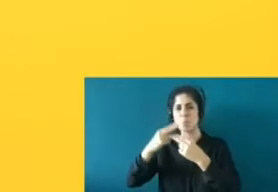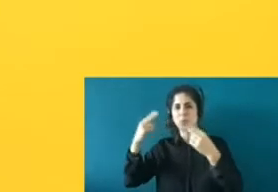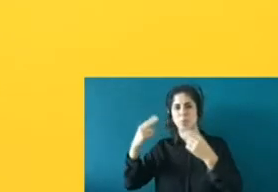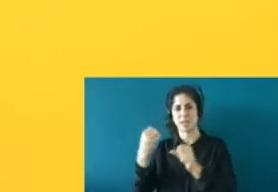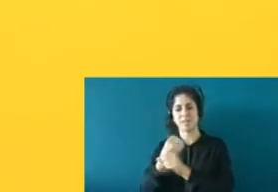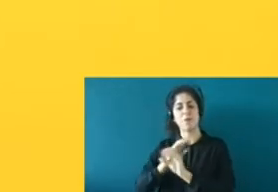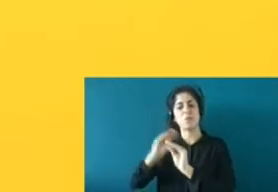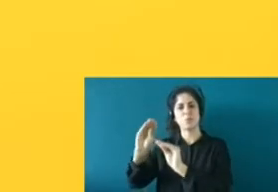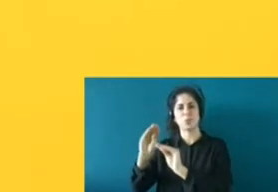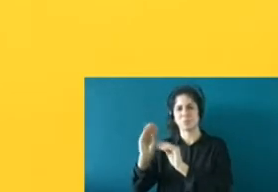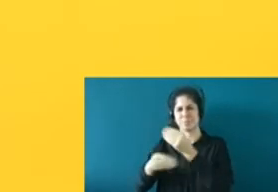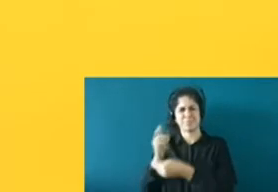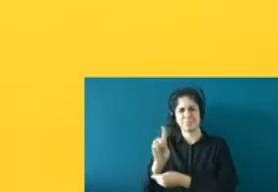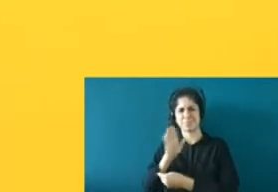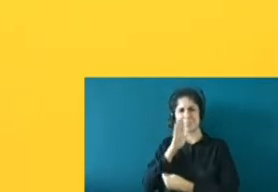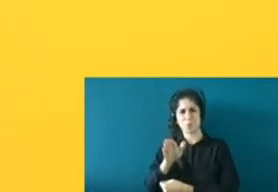institucional.